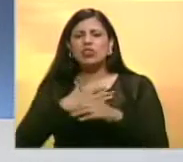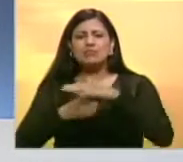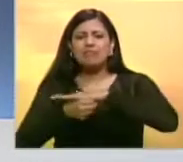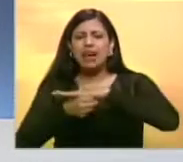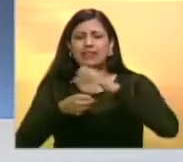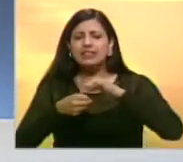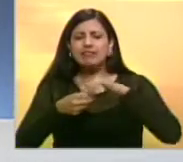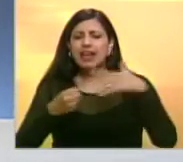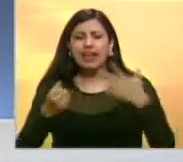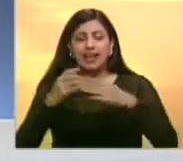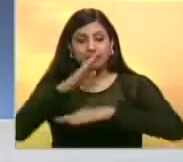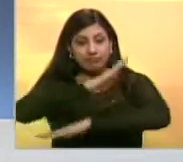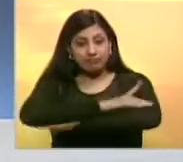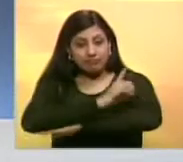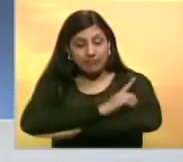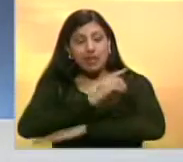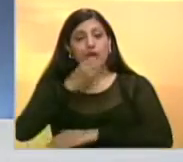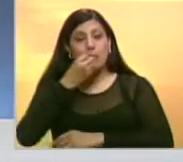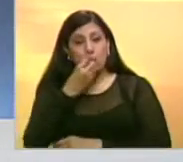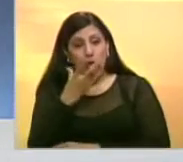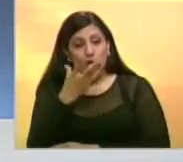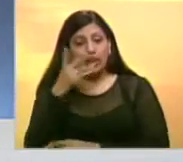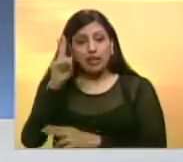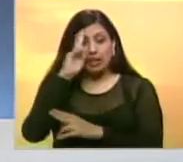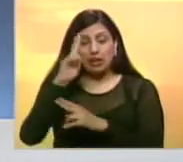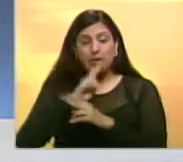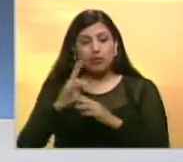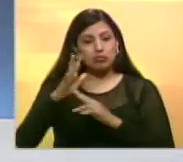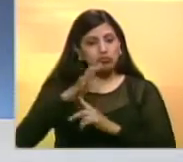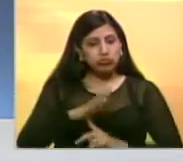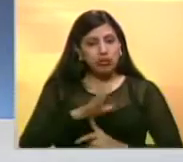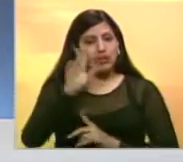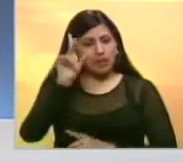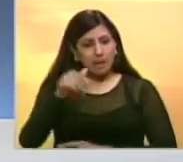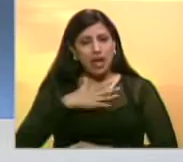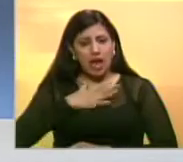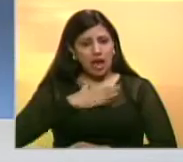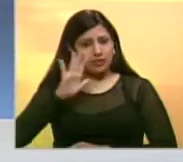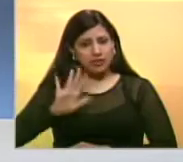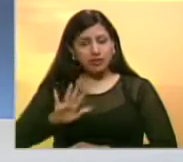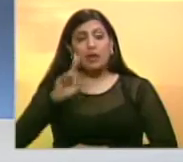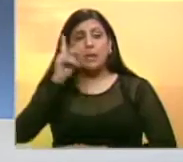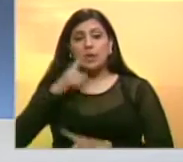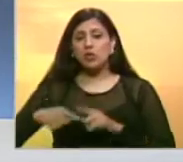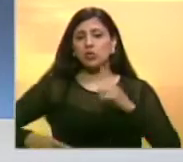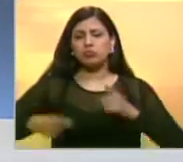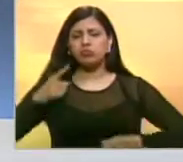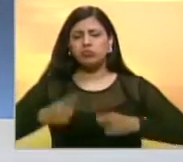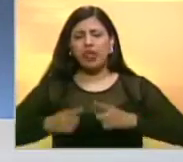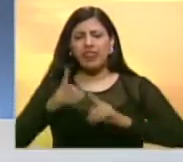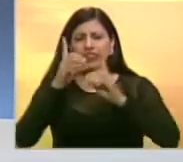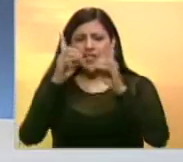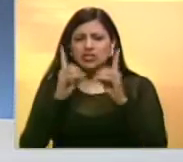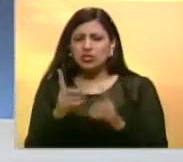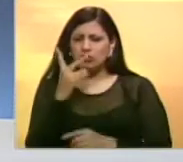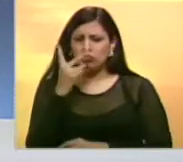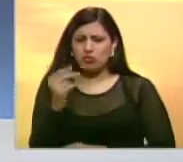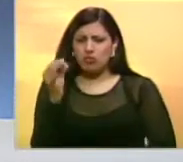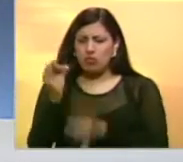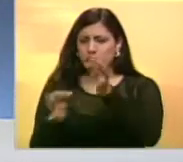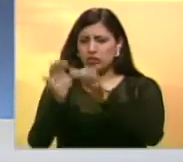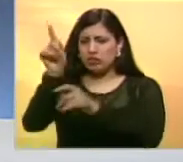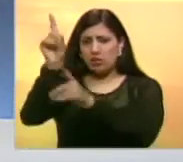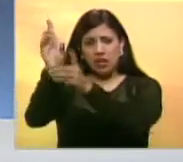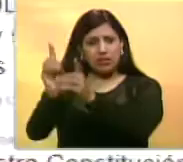fundamentales son la disciplina, la obediencia y la subordinación. Y no le corresponde arbitrar en las decisiones que toma el Tribunal